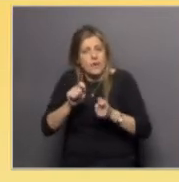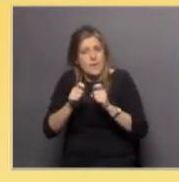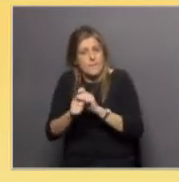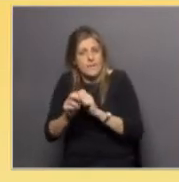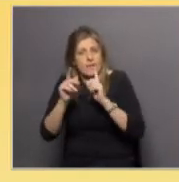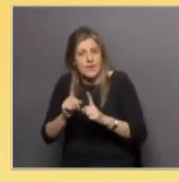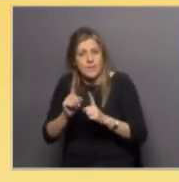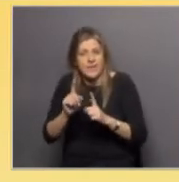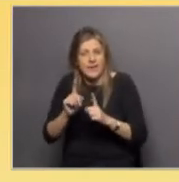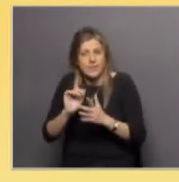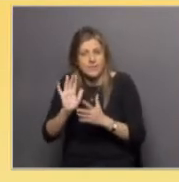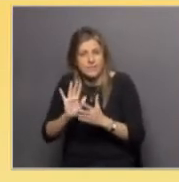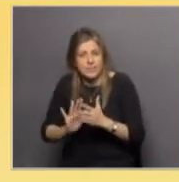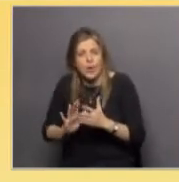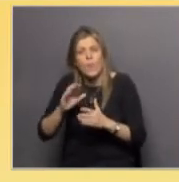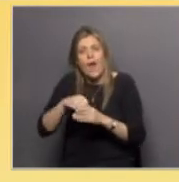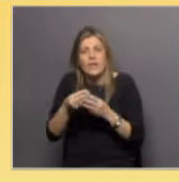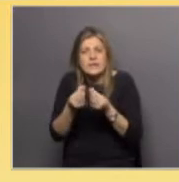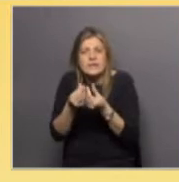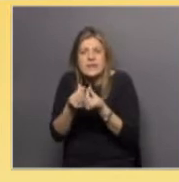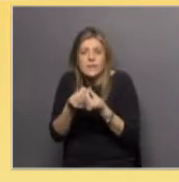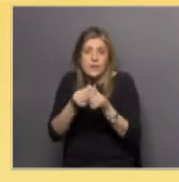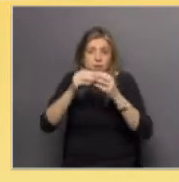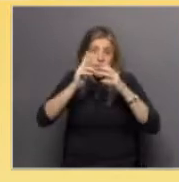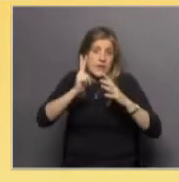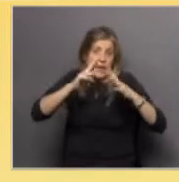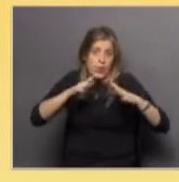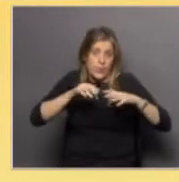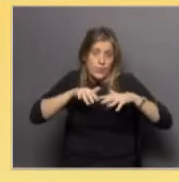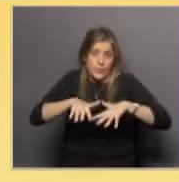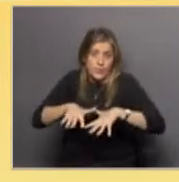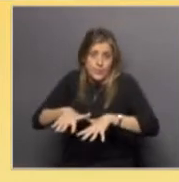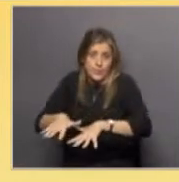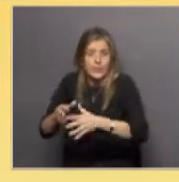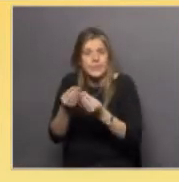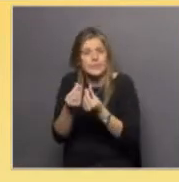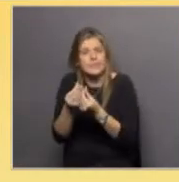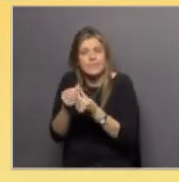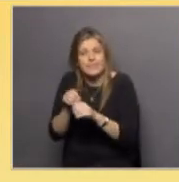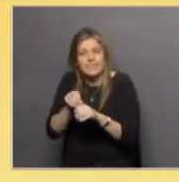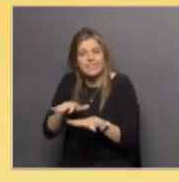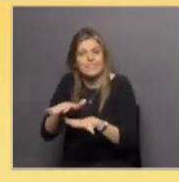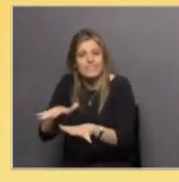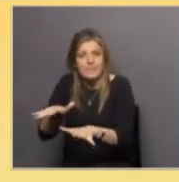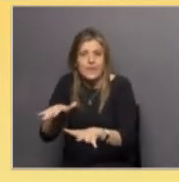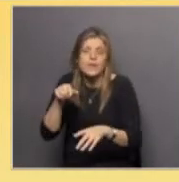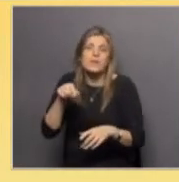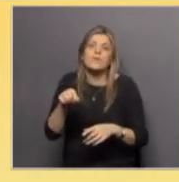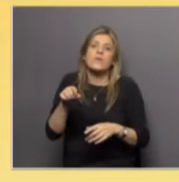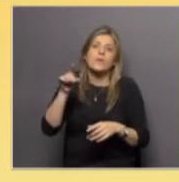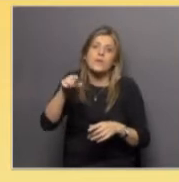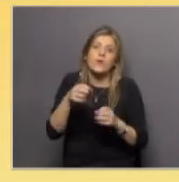sedimentos a esa agua y esto afecta la producción primaria, la